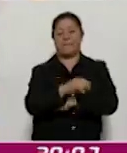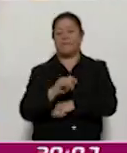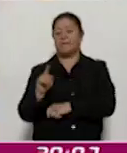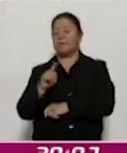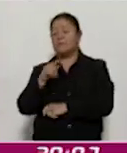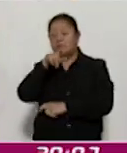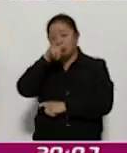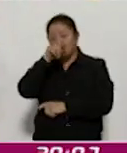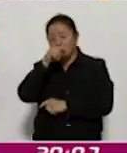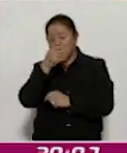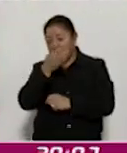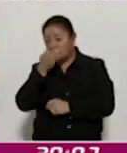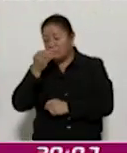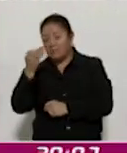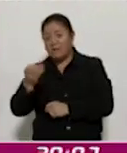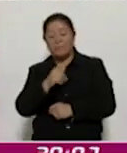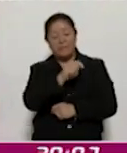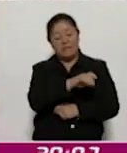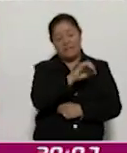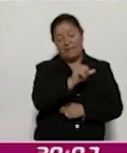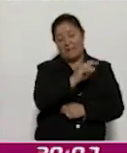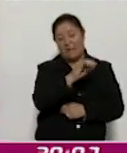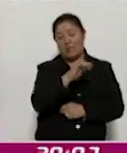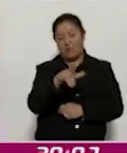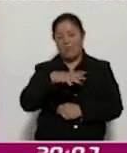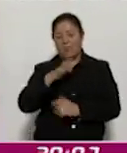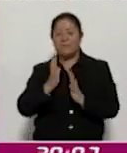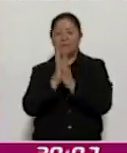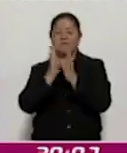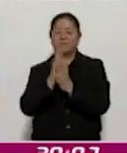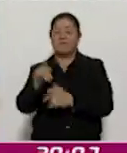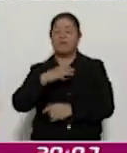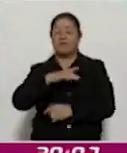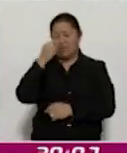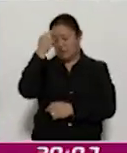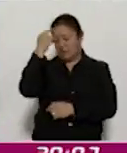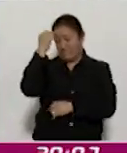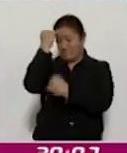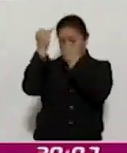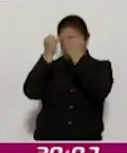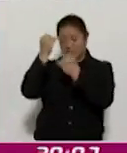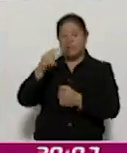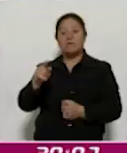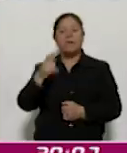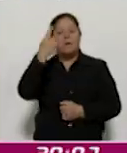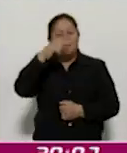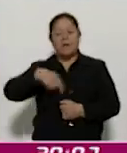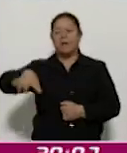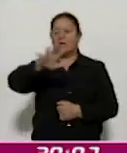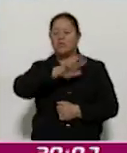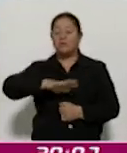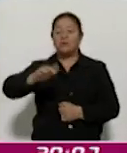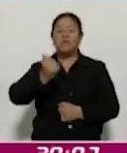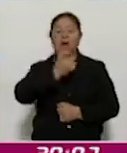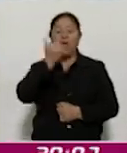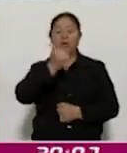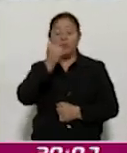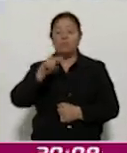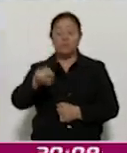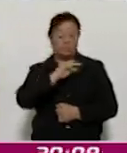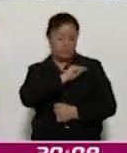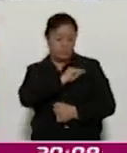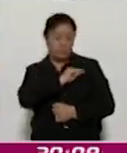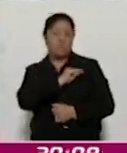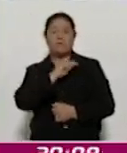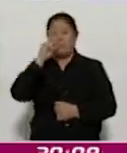en el foro Empresarios Mentes Creativas, cuyo objetivo fue reunir a alumnos, representantes de la iniciativa privada y expertos, en un espacio de